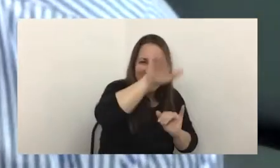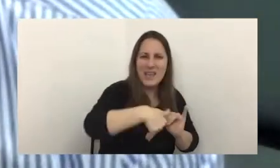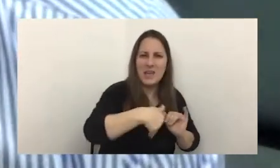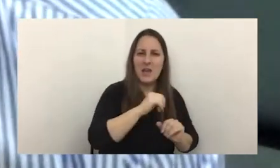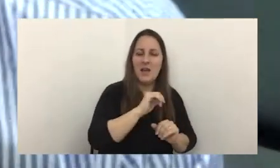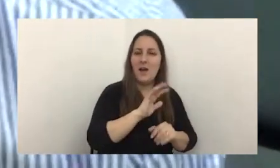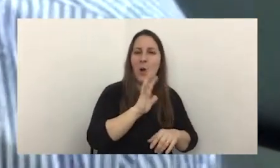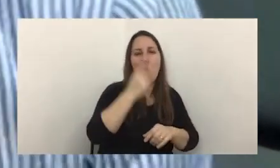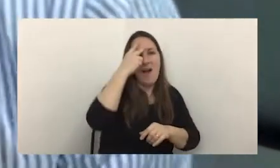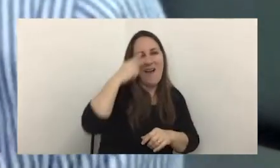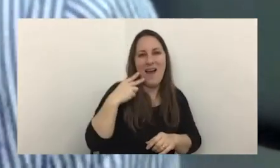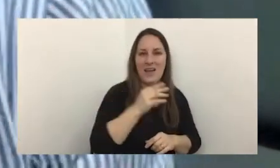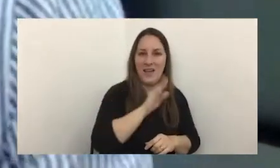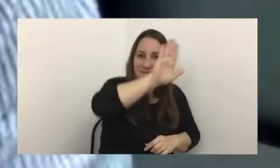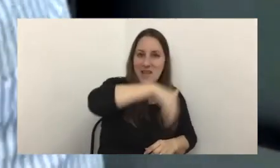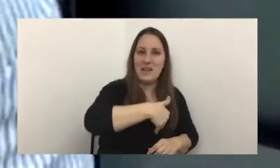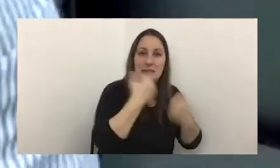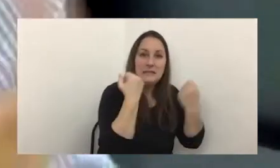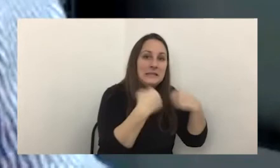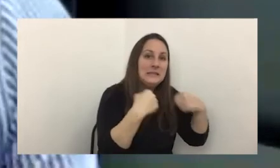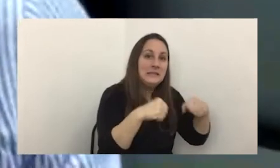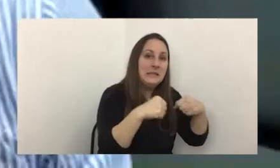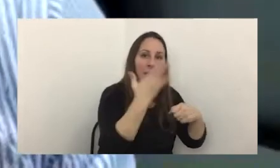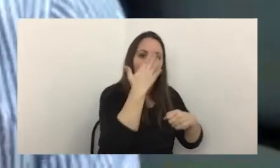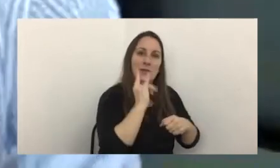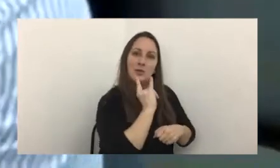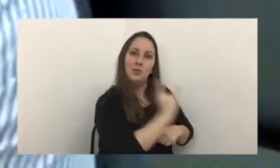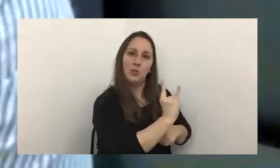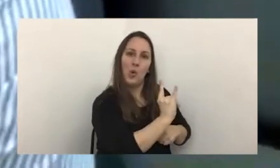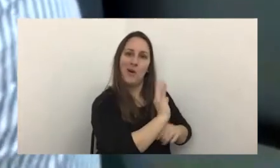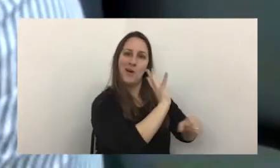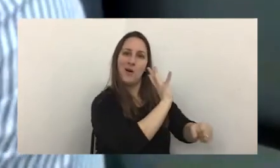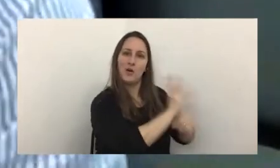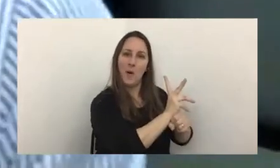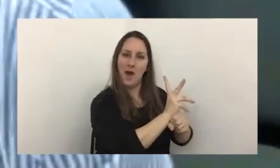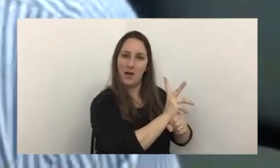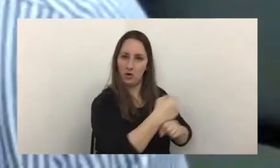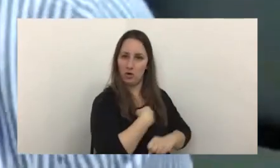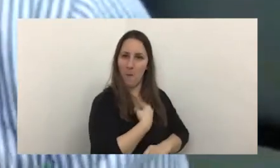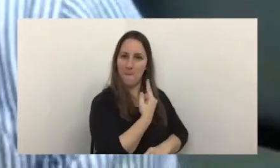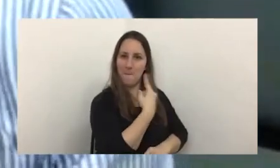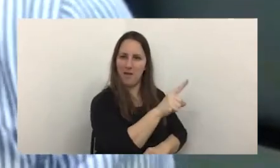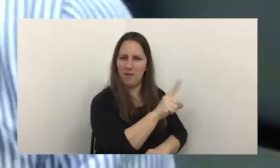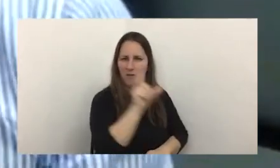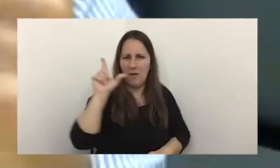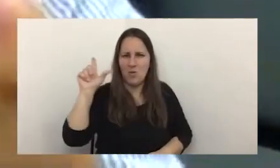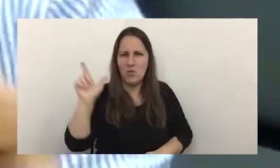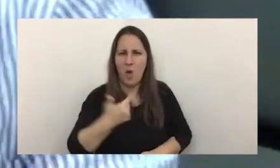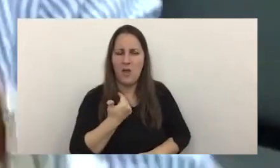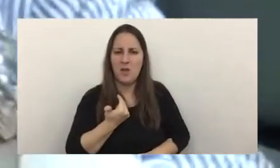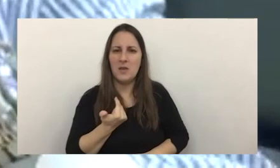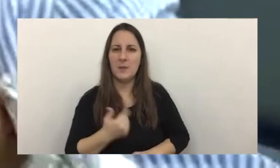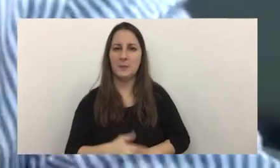para entrenarlos y que ejecuten en su nombre ciberdelitos es una cosa de locos y